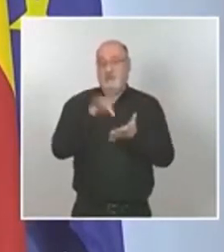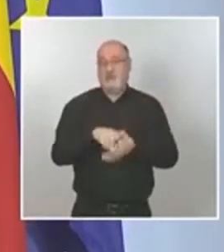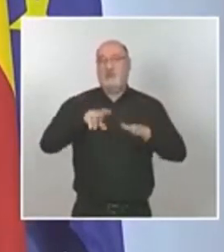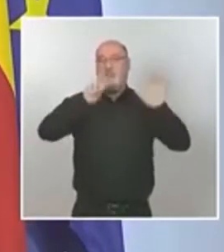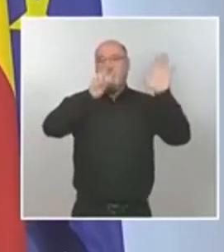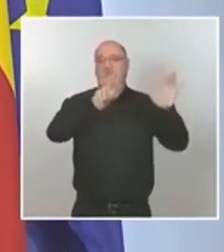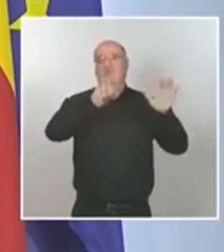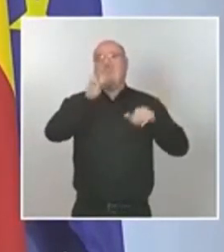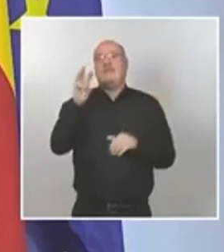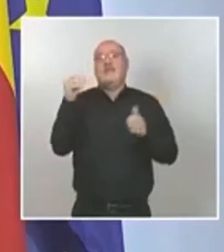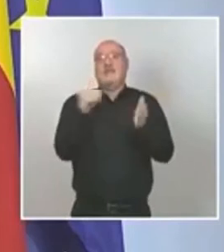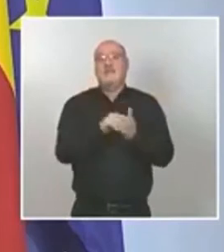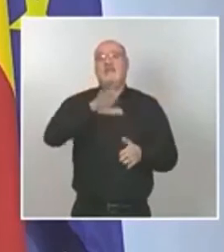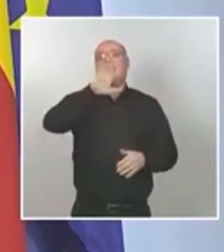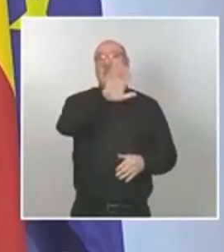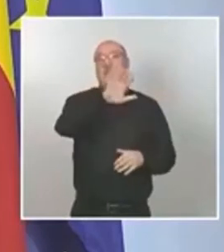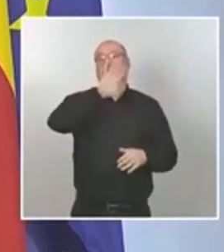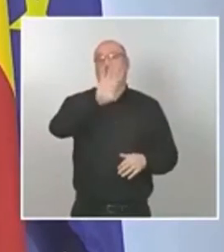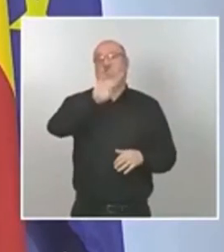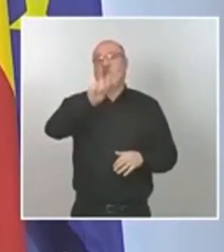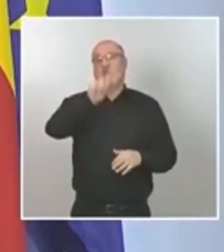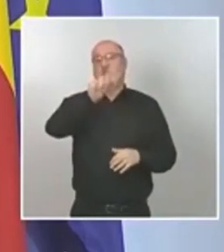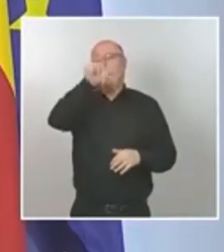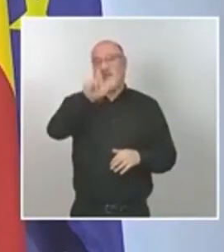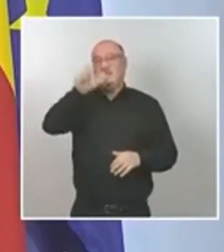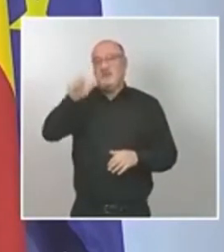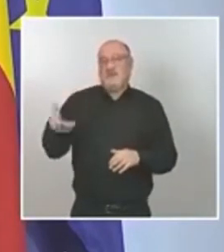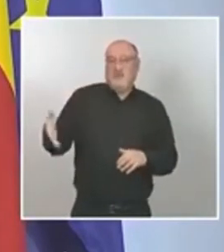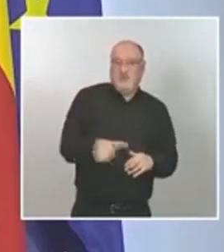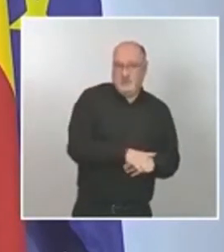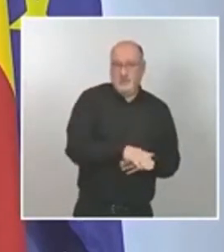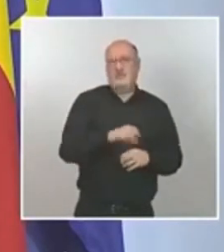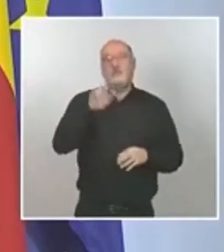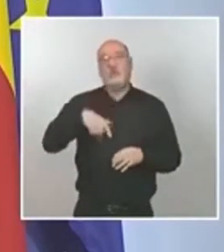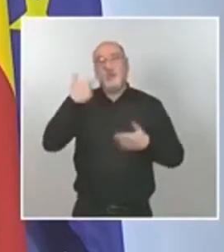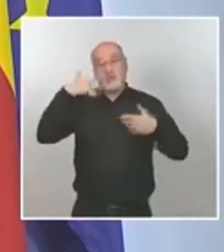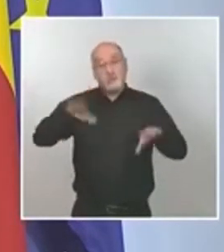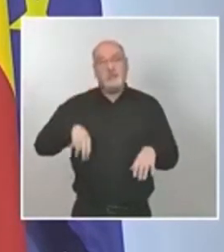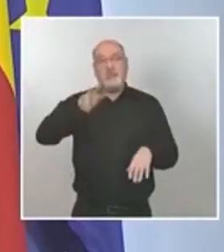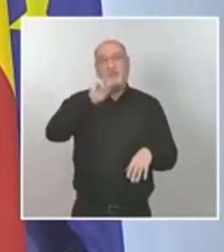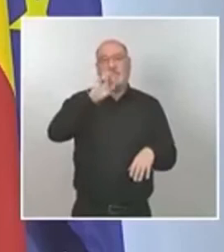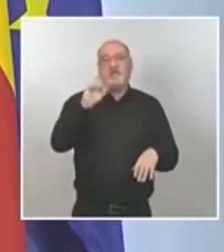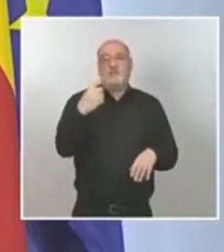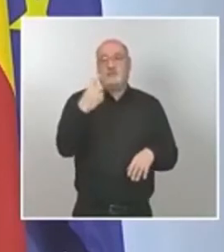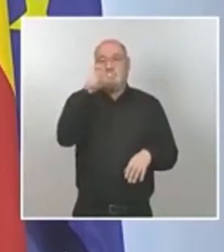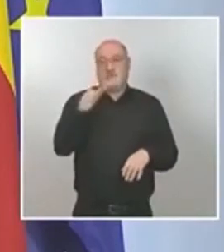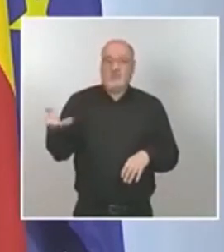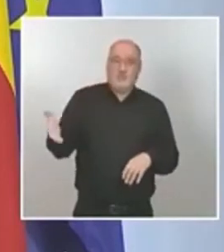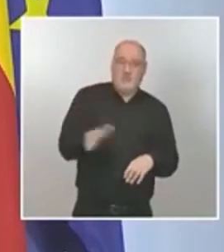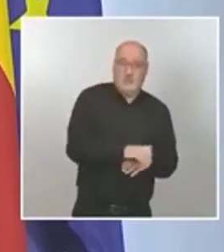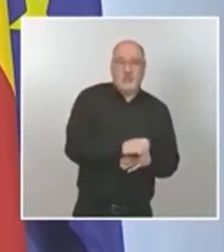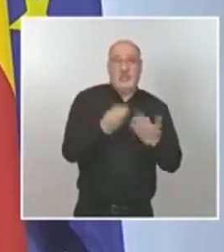.541 personas y hemos registrado 301 fallecidos en los últimos siete días